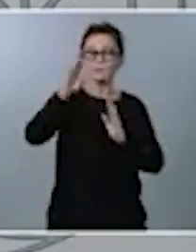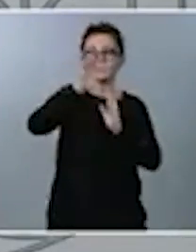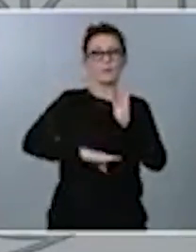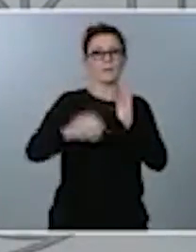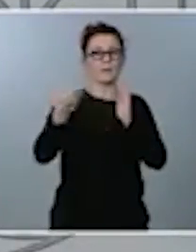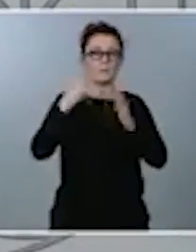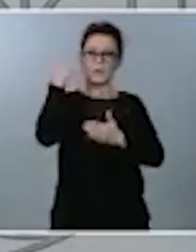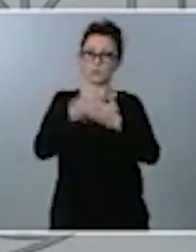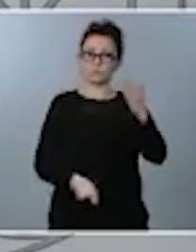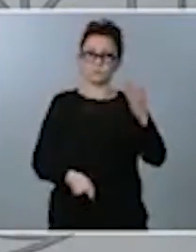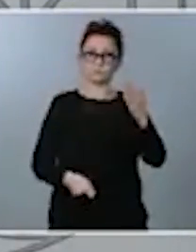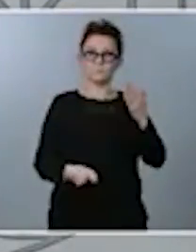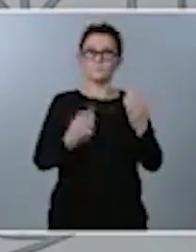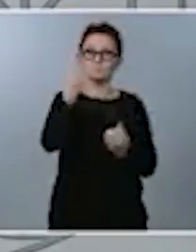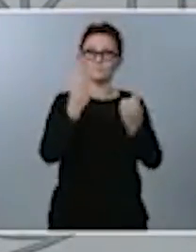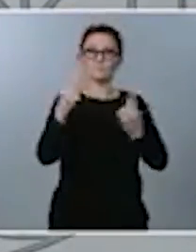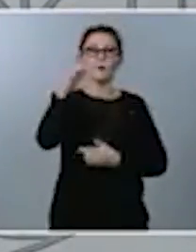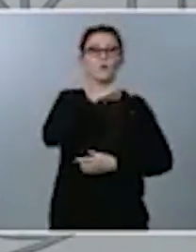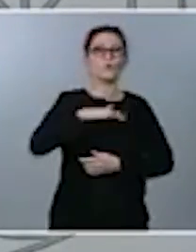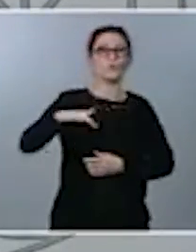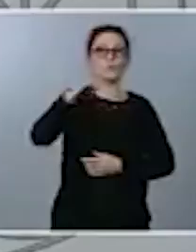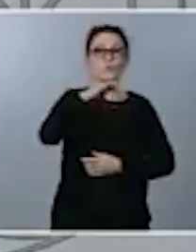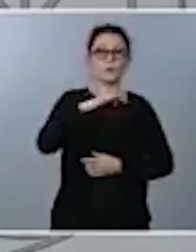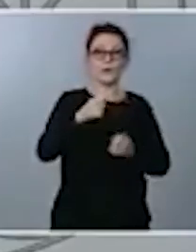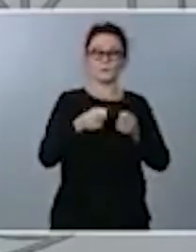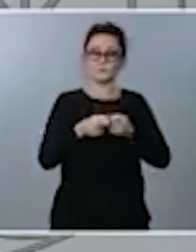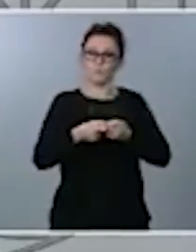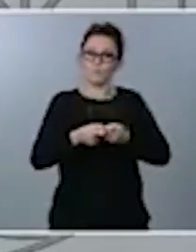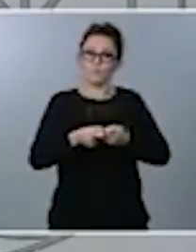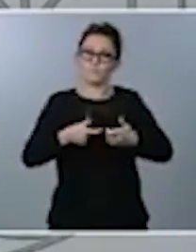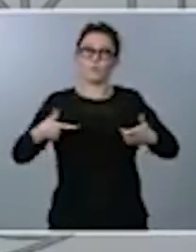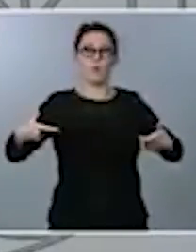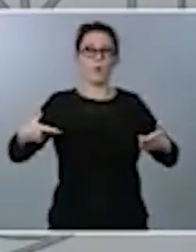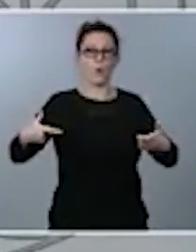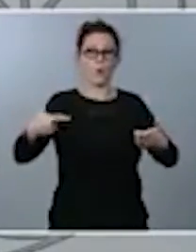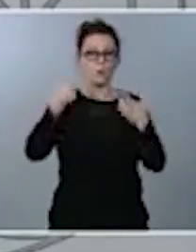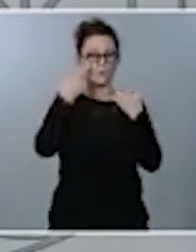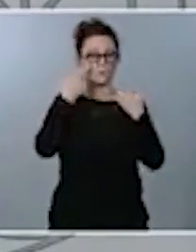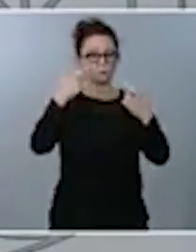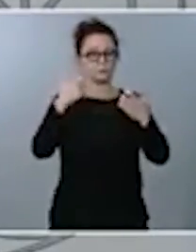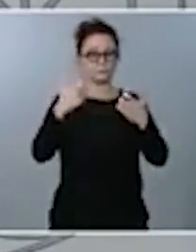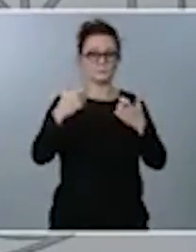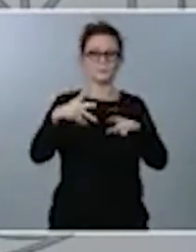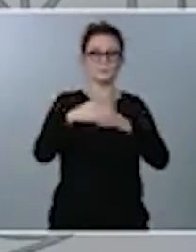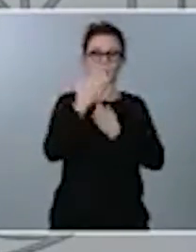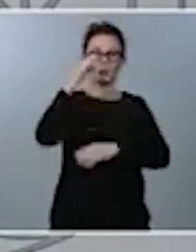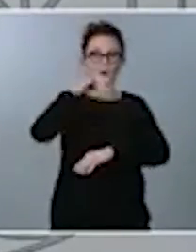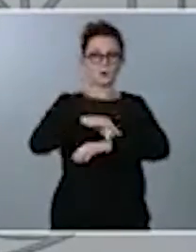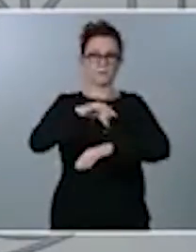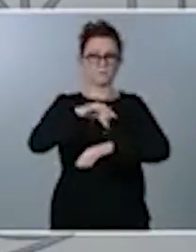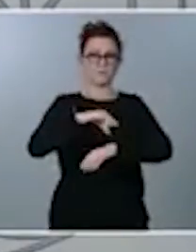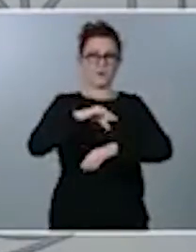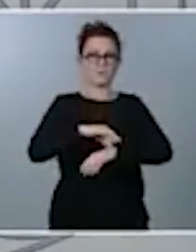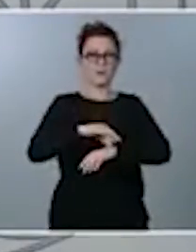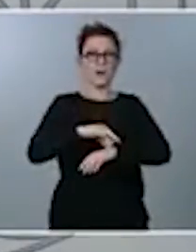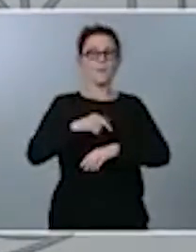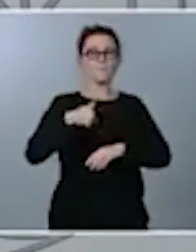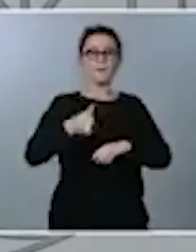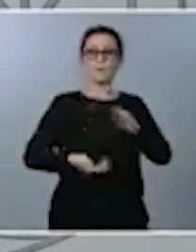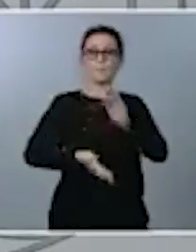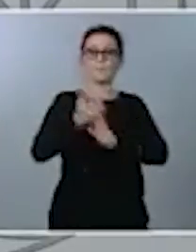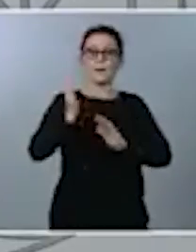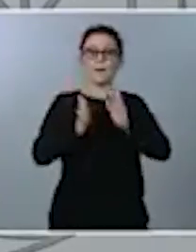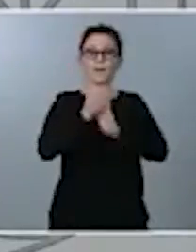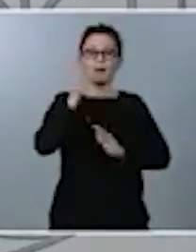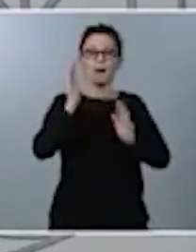aquellos lugares donde se ha producido un incremento notable de los casos y no se aprecia un descenso que acompañe doblegar la